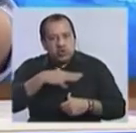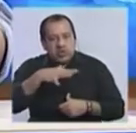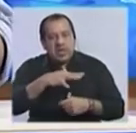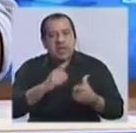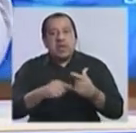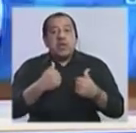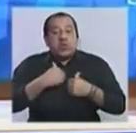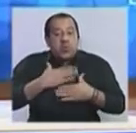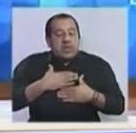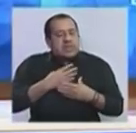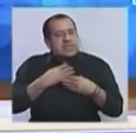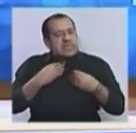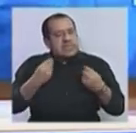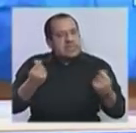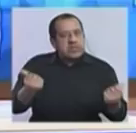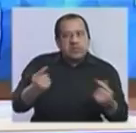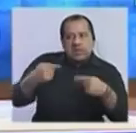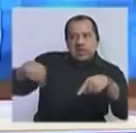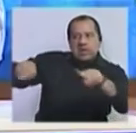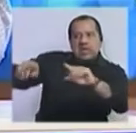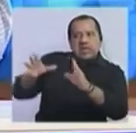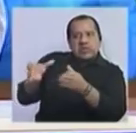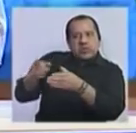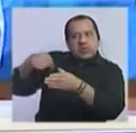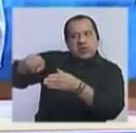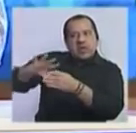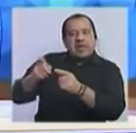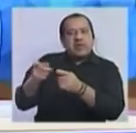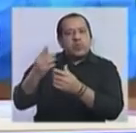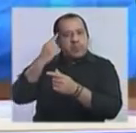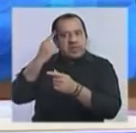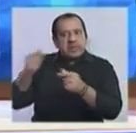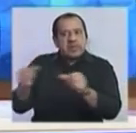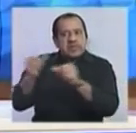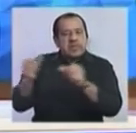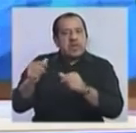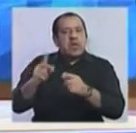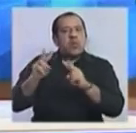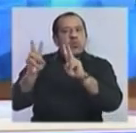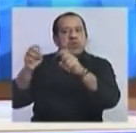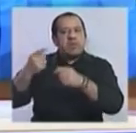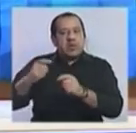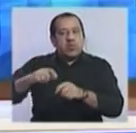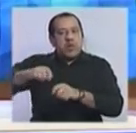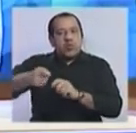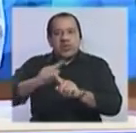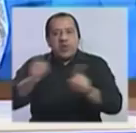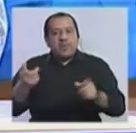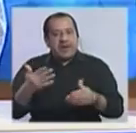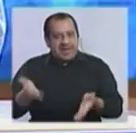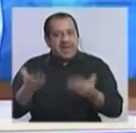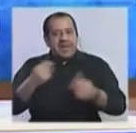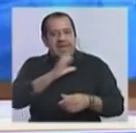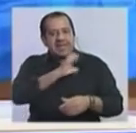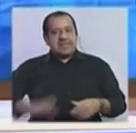Nuestra sensación es que en la oposición esa forma de hacer un ajuste drástico no es para fortalecer al Estado, es para